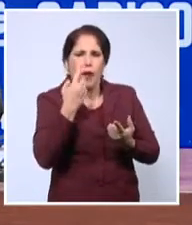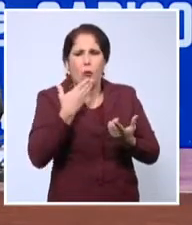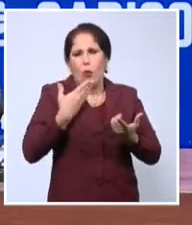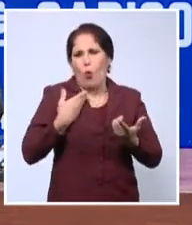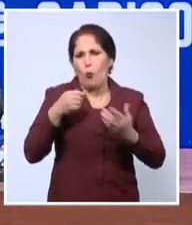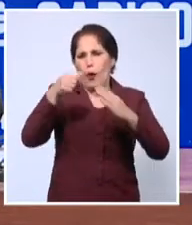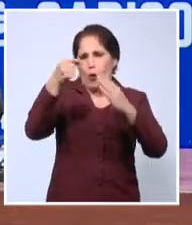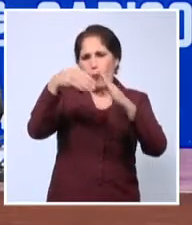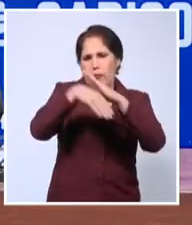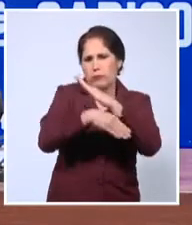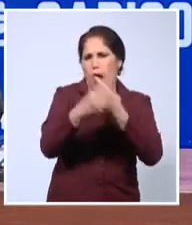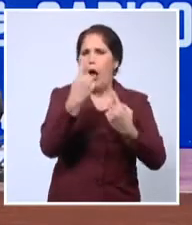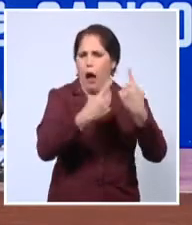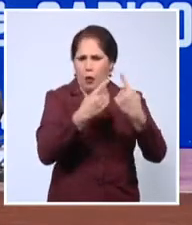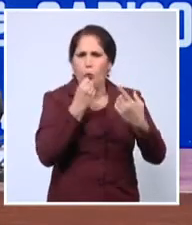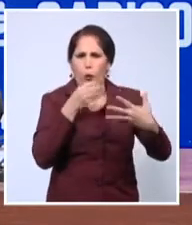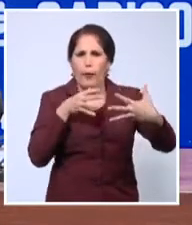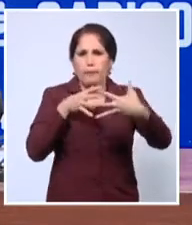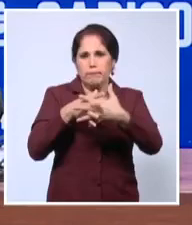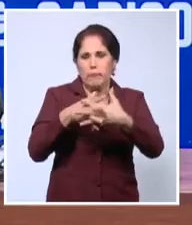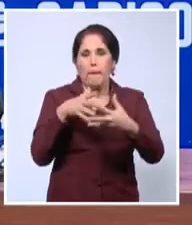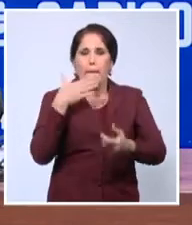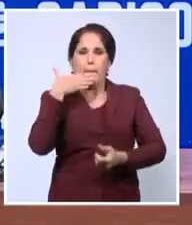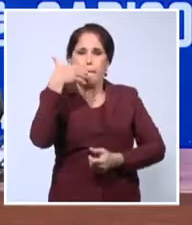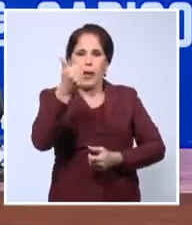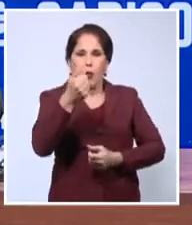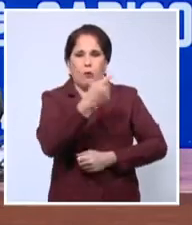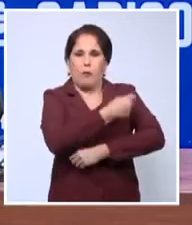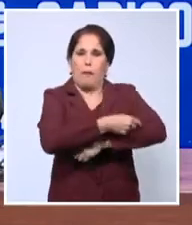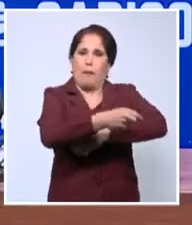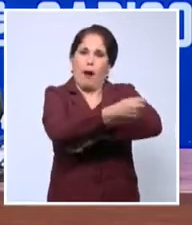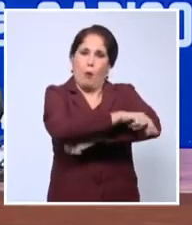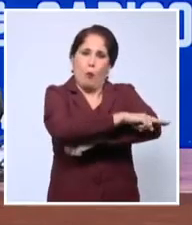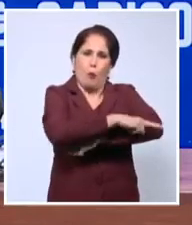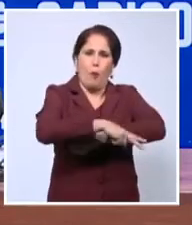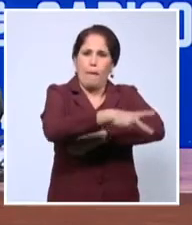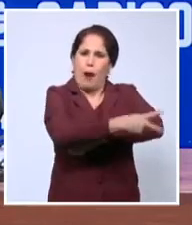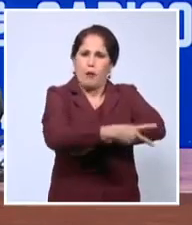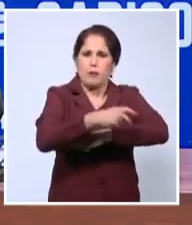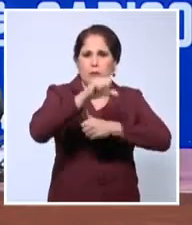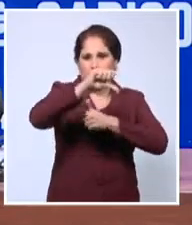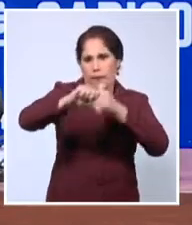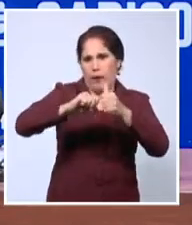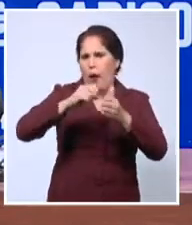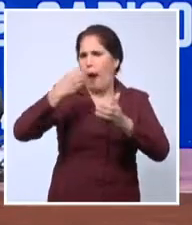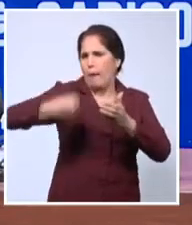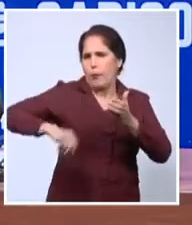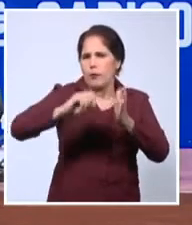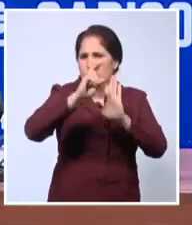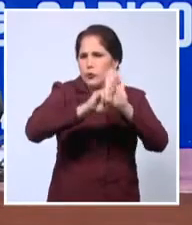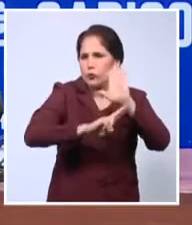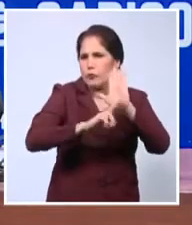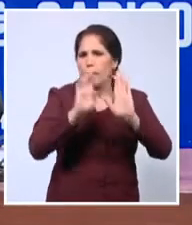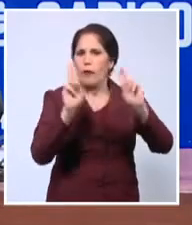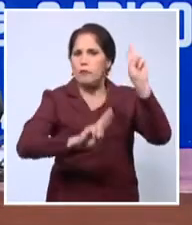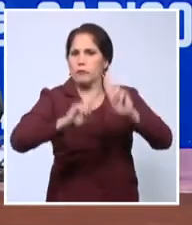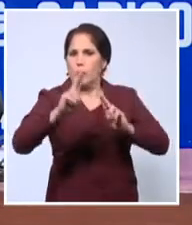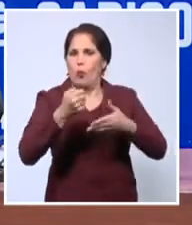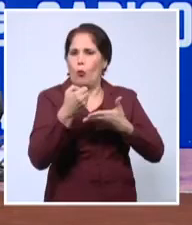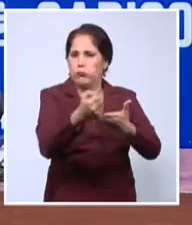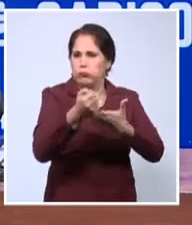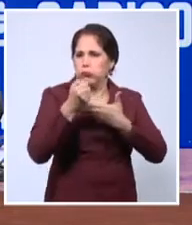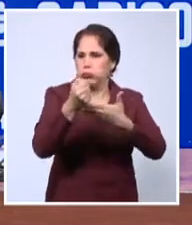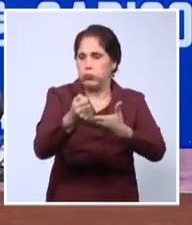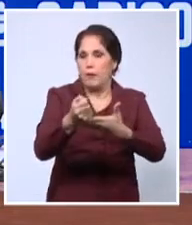comerciales a explotar en beneficio de nuestras naciones aprovechando el acuerdo revisado de comercio y cooperación económica